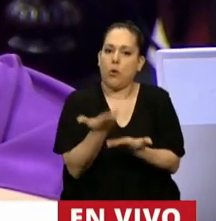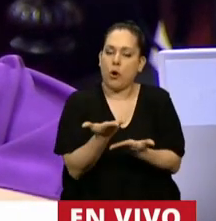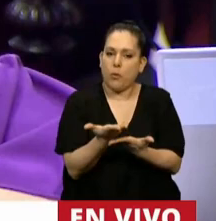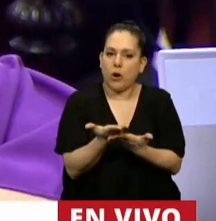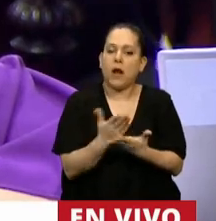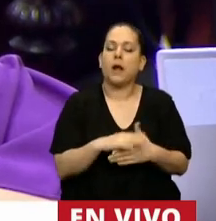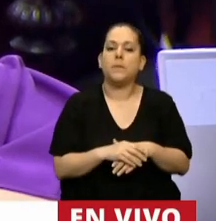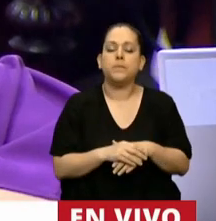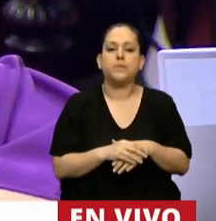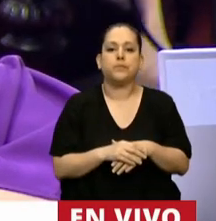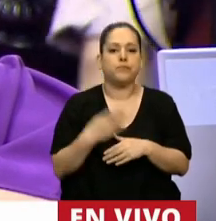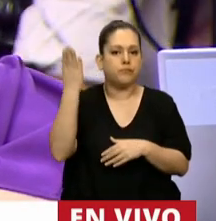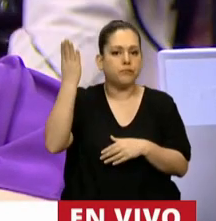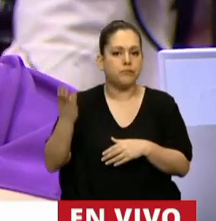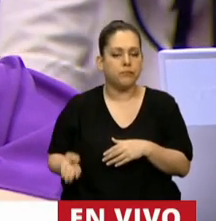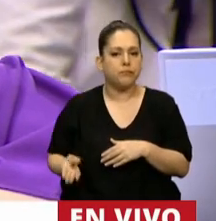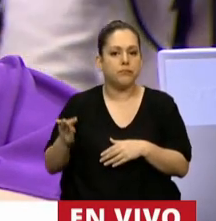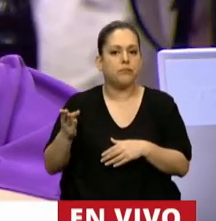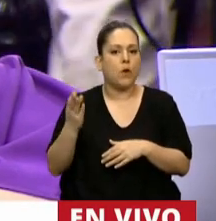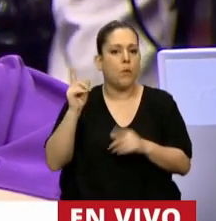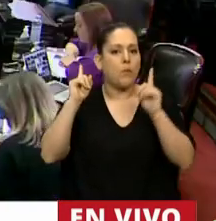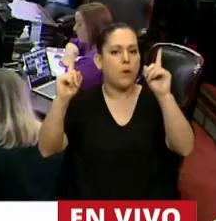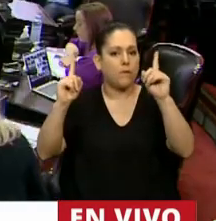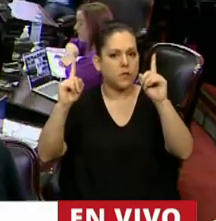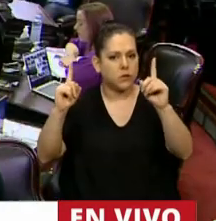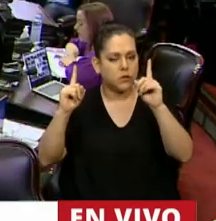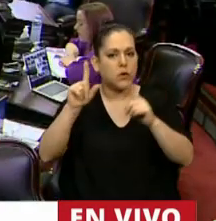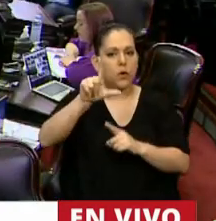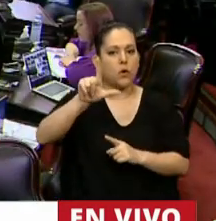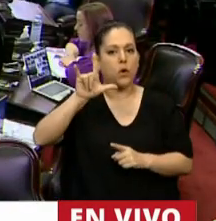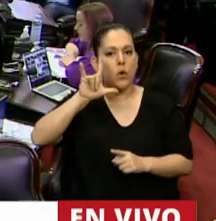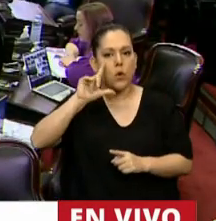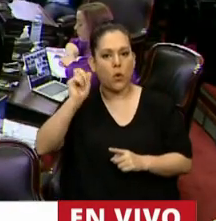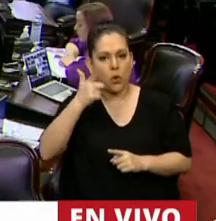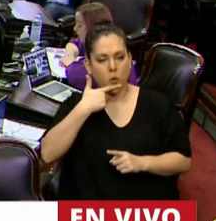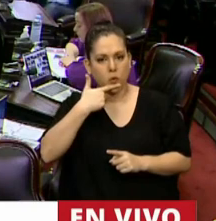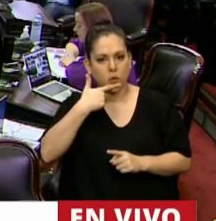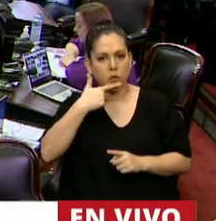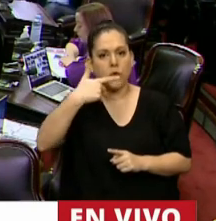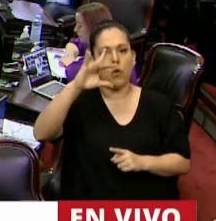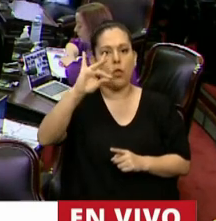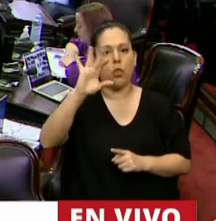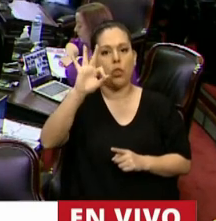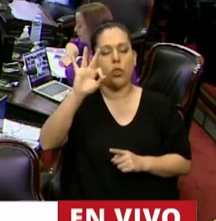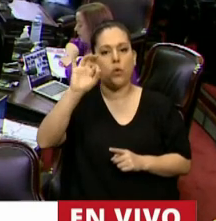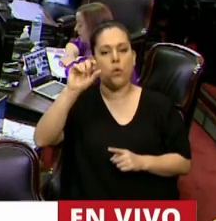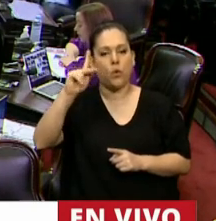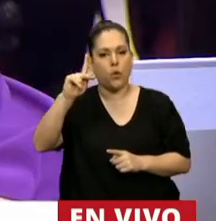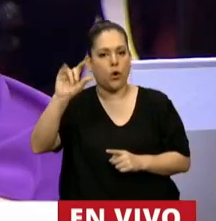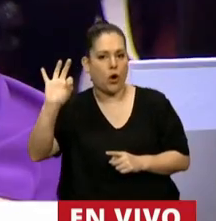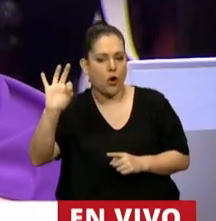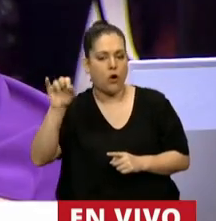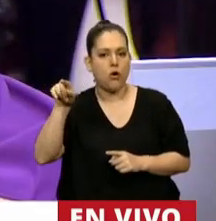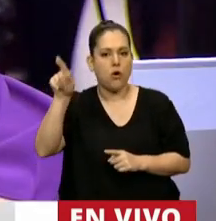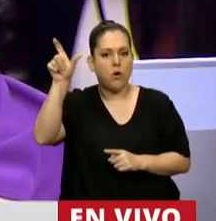al profesor Luis Emilio Samín Duco. Fue